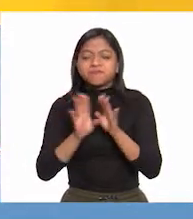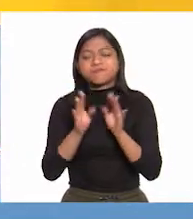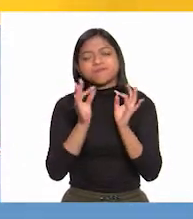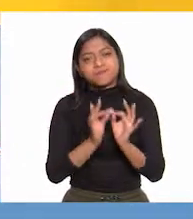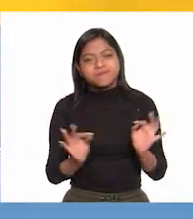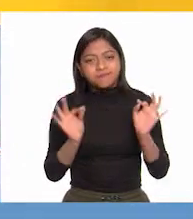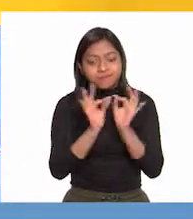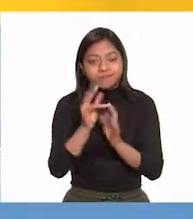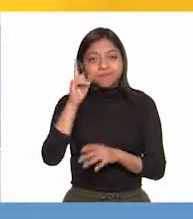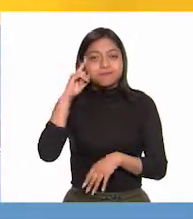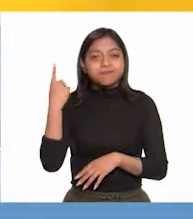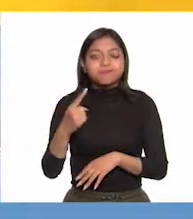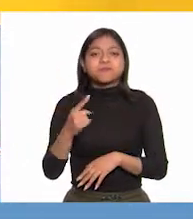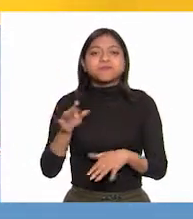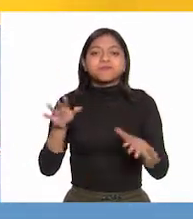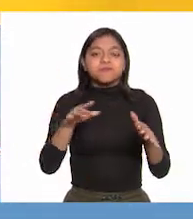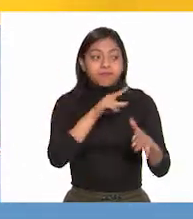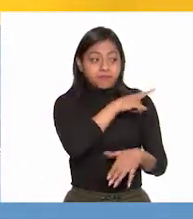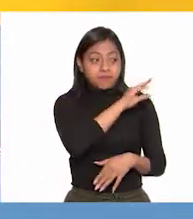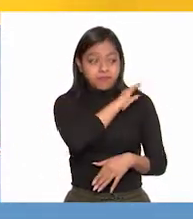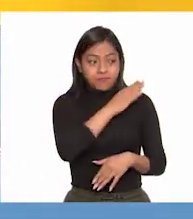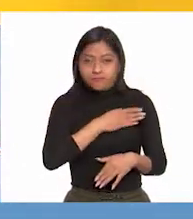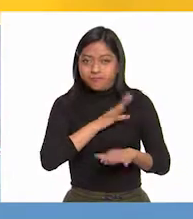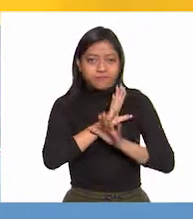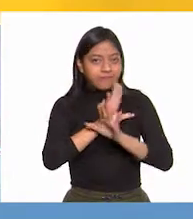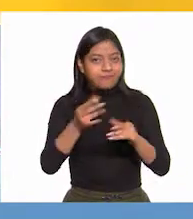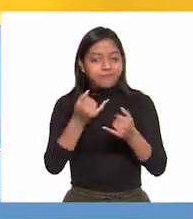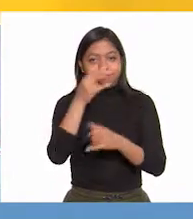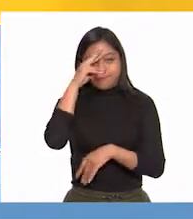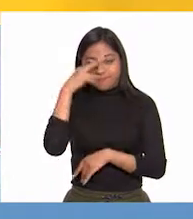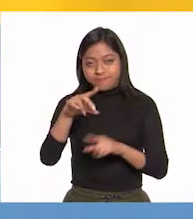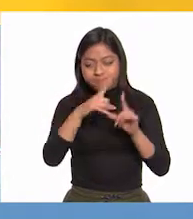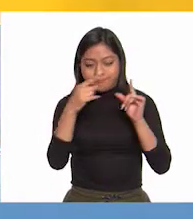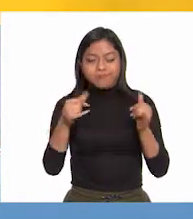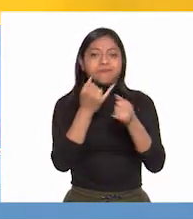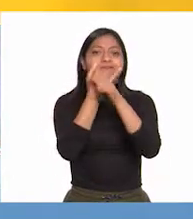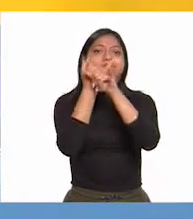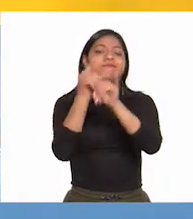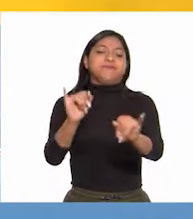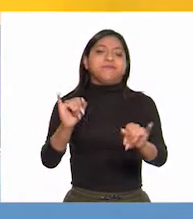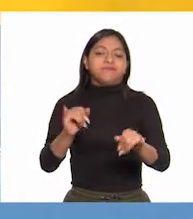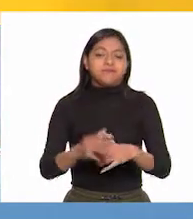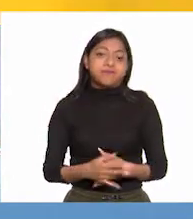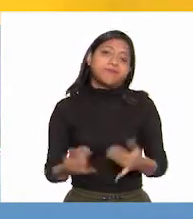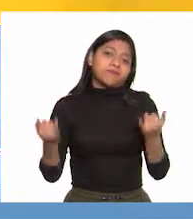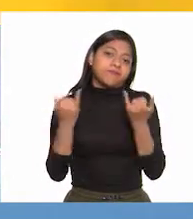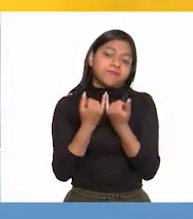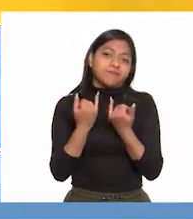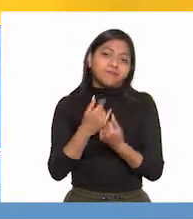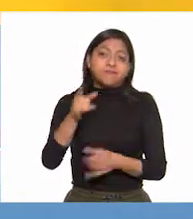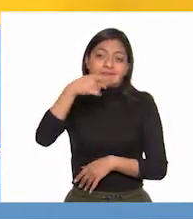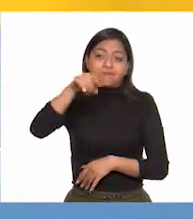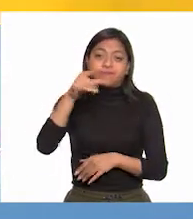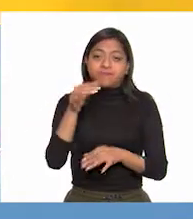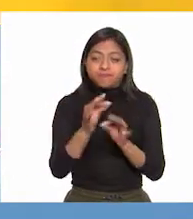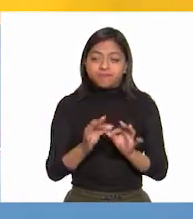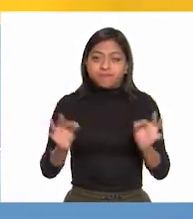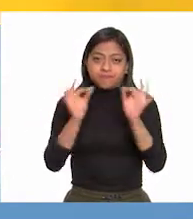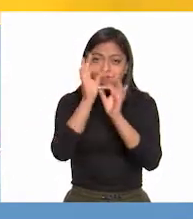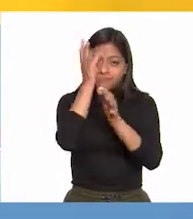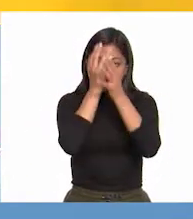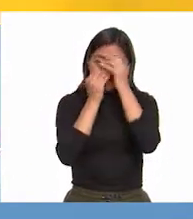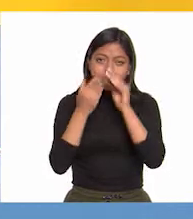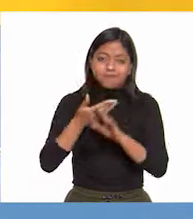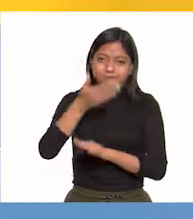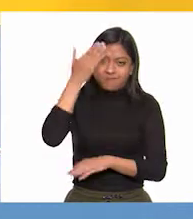la transición de la nueva España al México, como un país libre y soberano. También es importante señalar que la